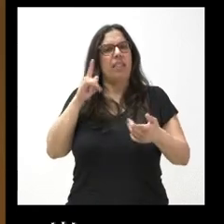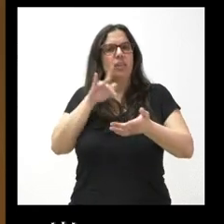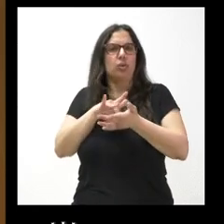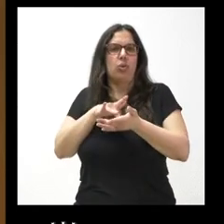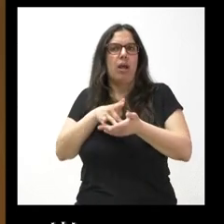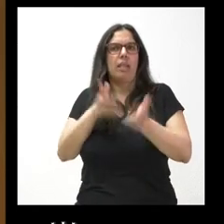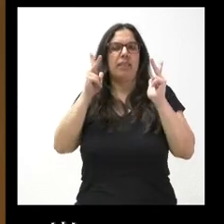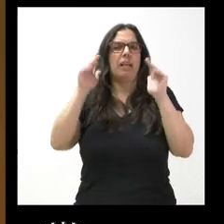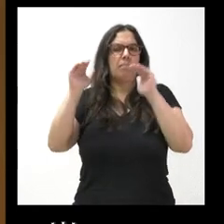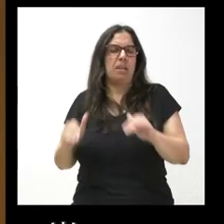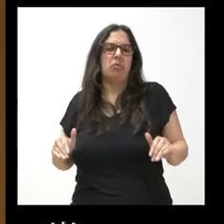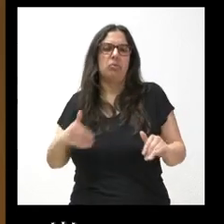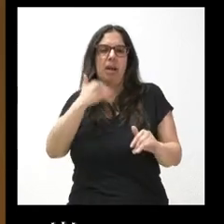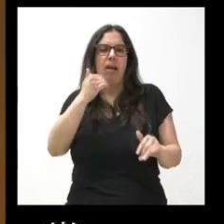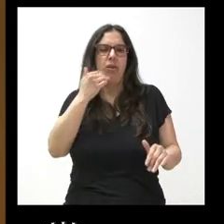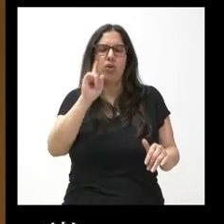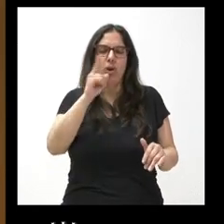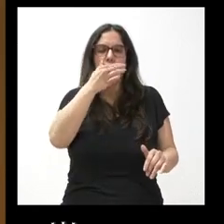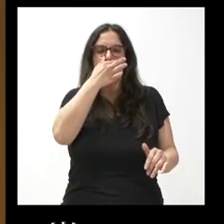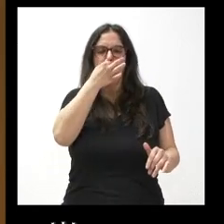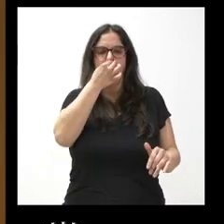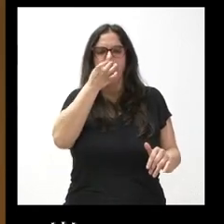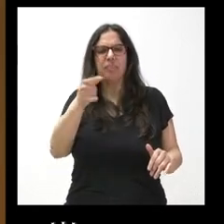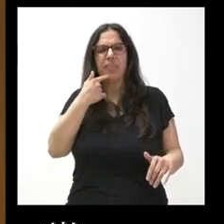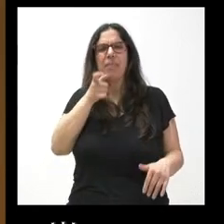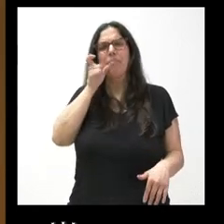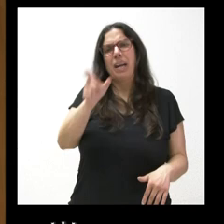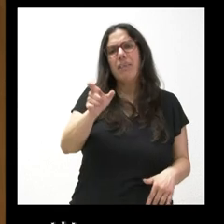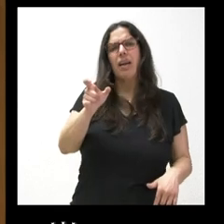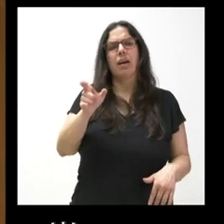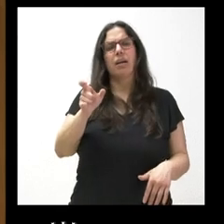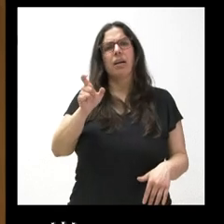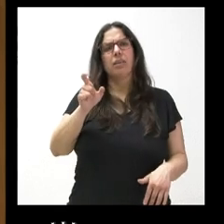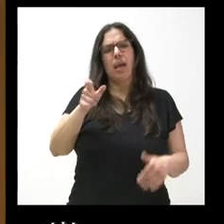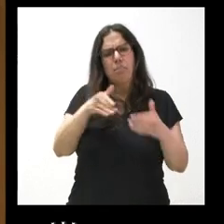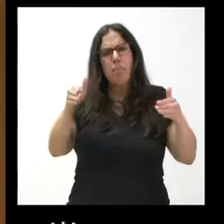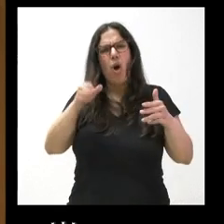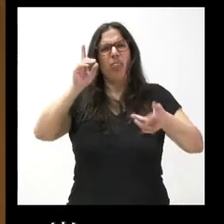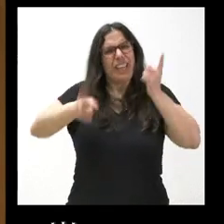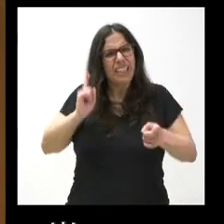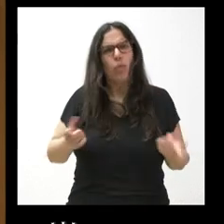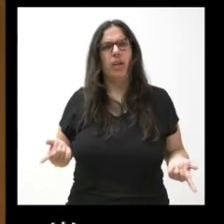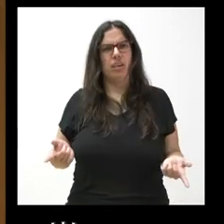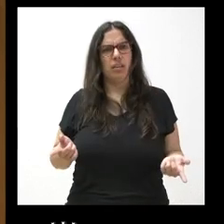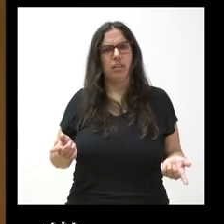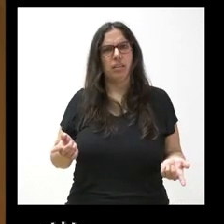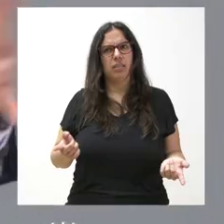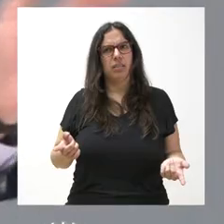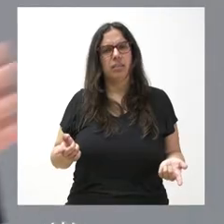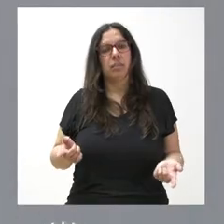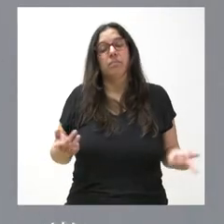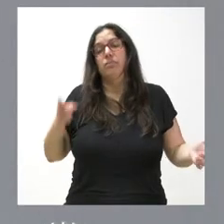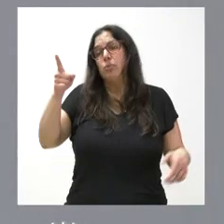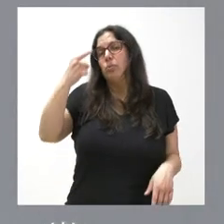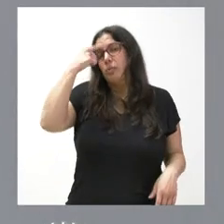algunas libertades. Nos referimos a que hable abiertamente de que está iniciándose una dictadura. Bueno, como usted